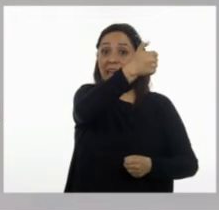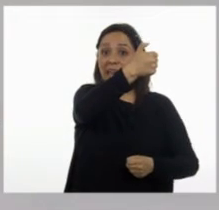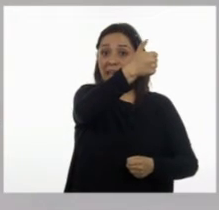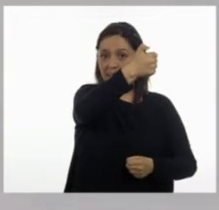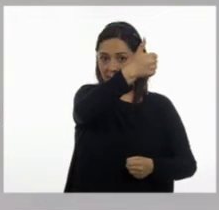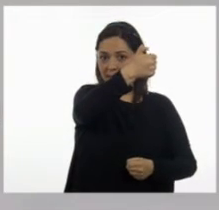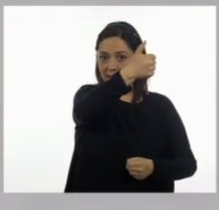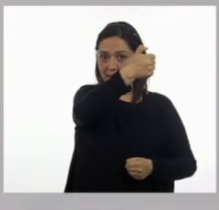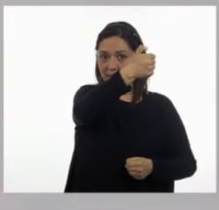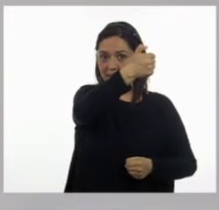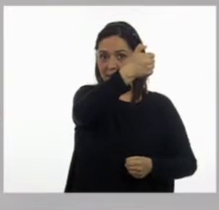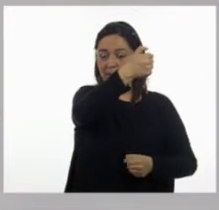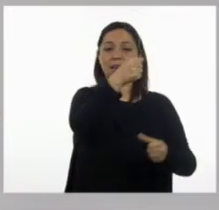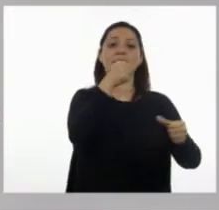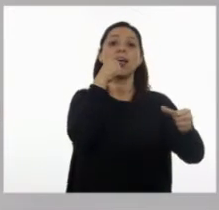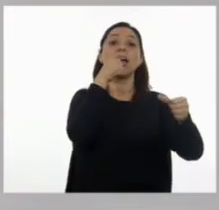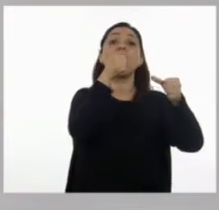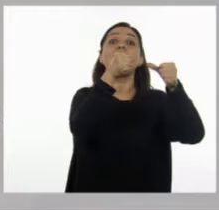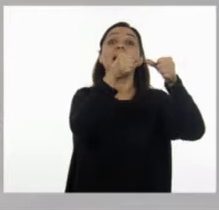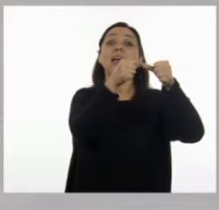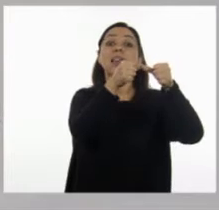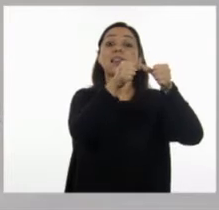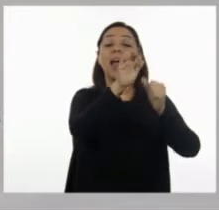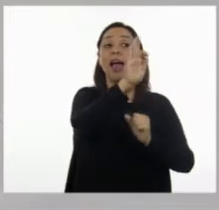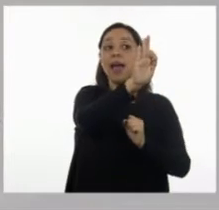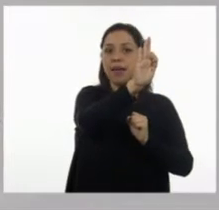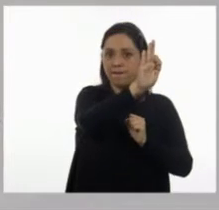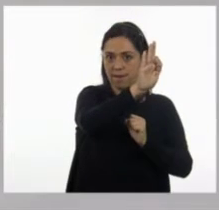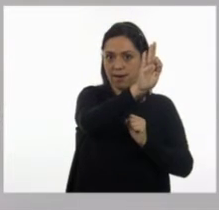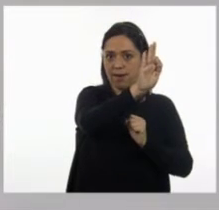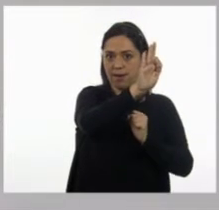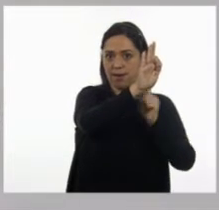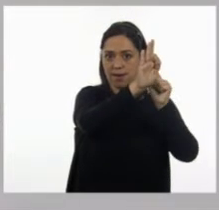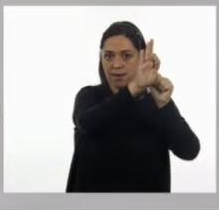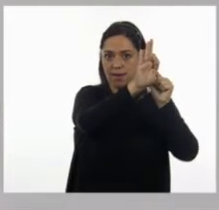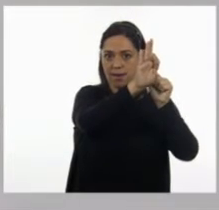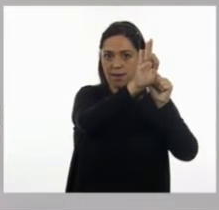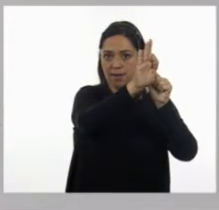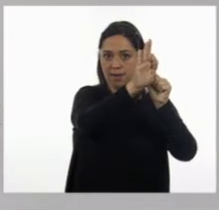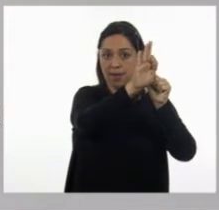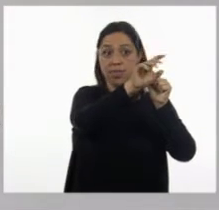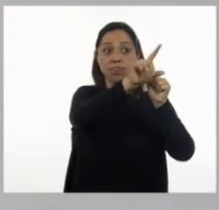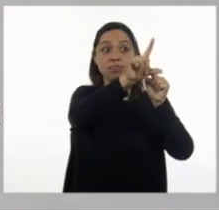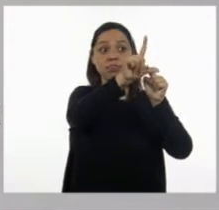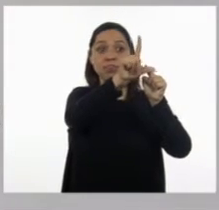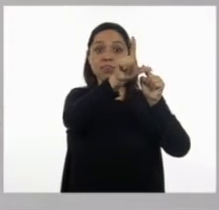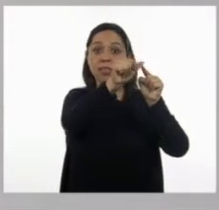tres, cuatro, cinco, seis. Estaría en la letra F y ya en la columna